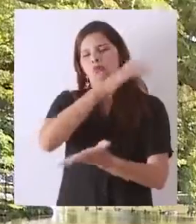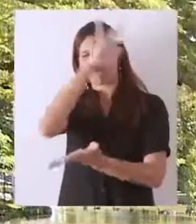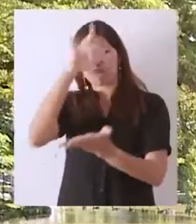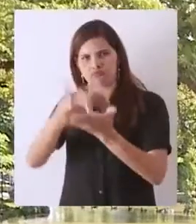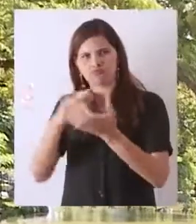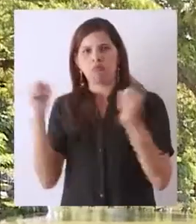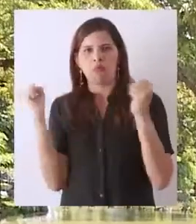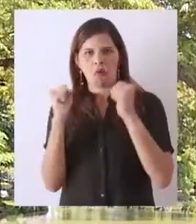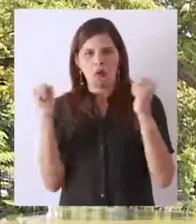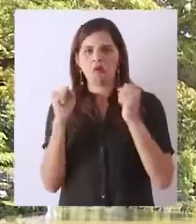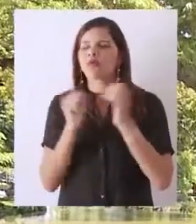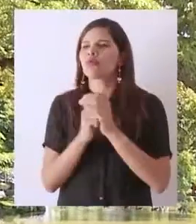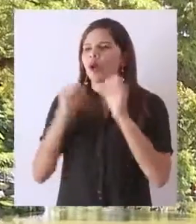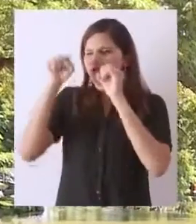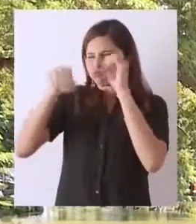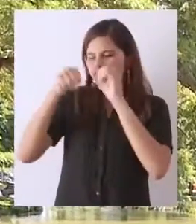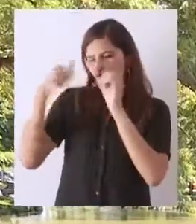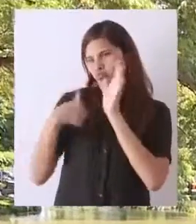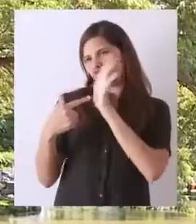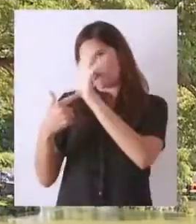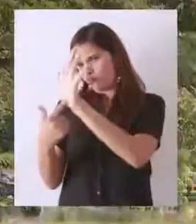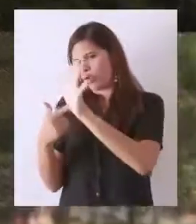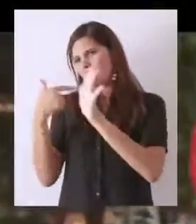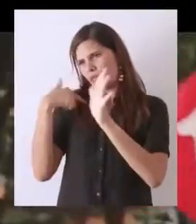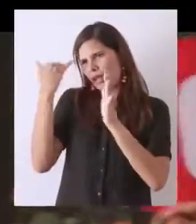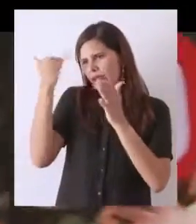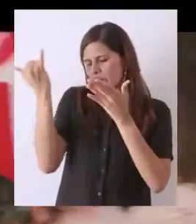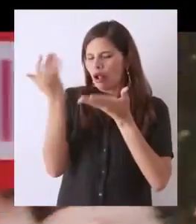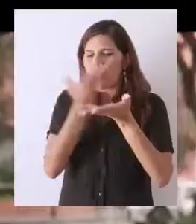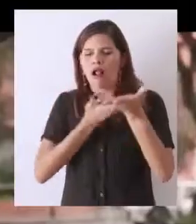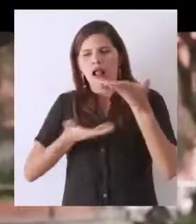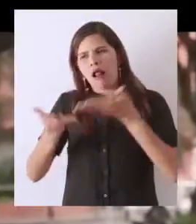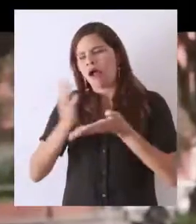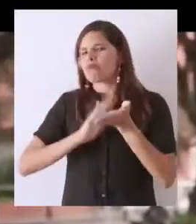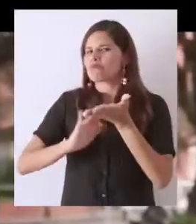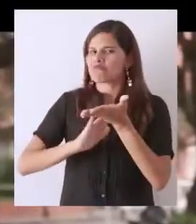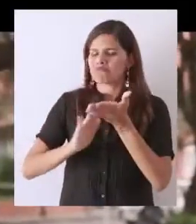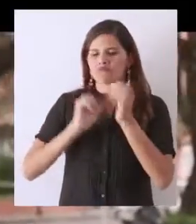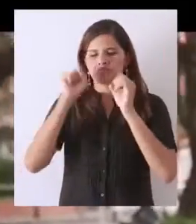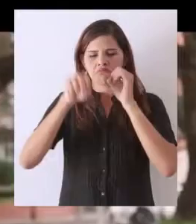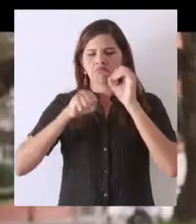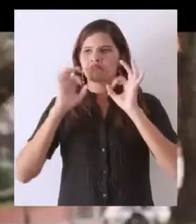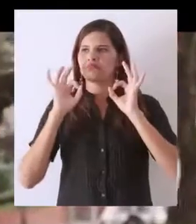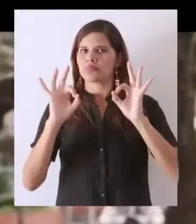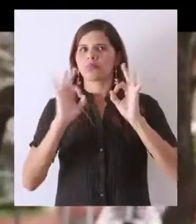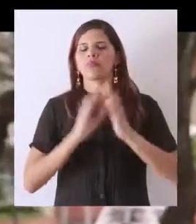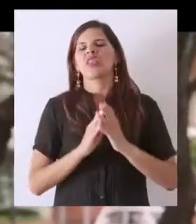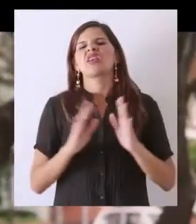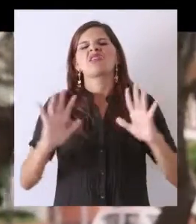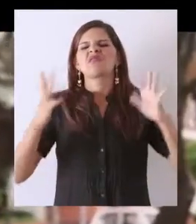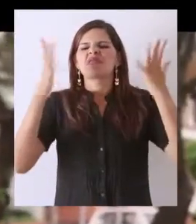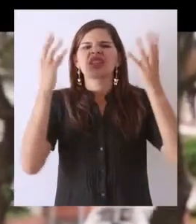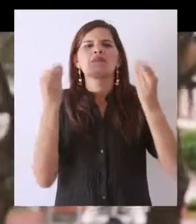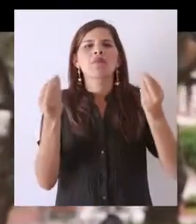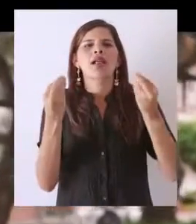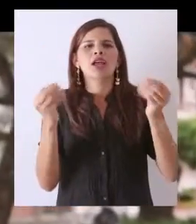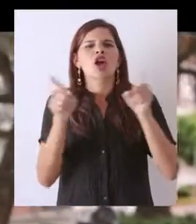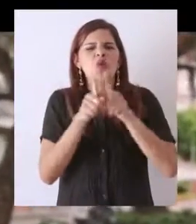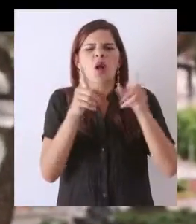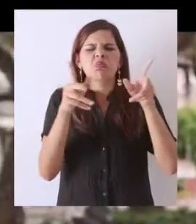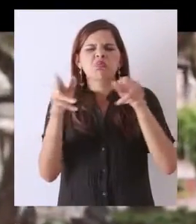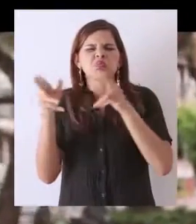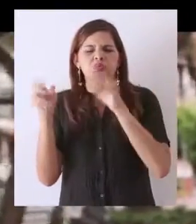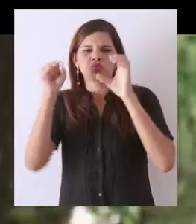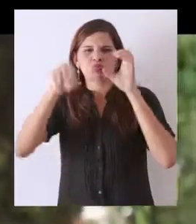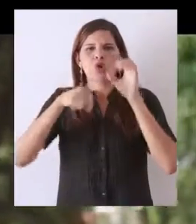idea, luego me dirijo a la ciudad de Bogotá, ya junto con el productor, logramos sacar la idea y pues este festival más que todo